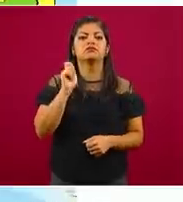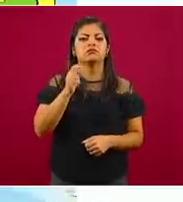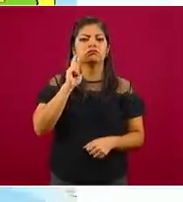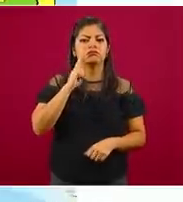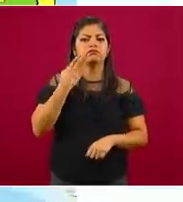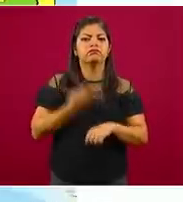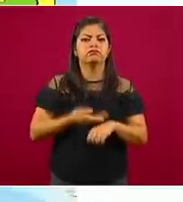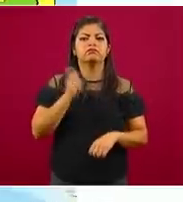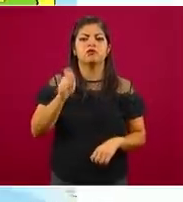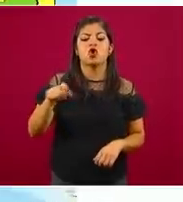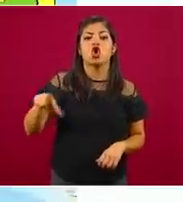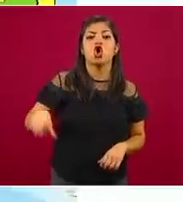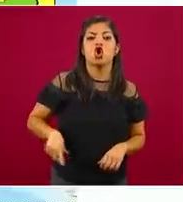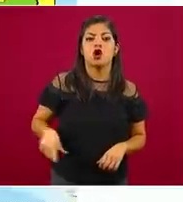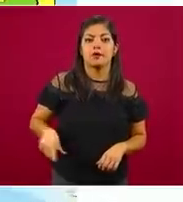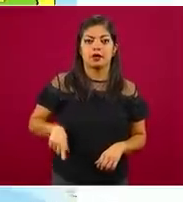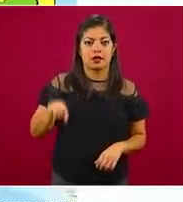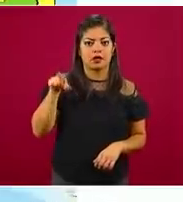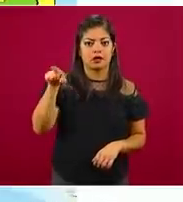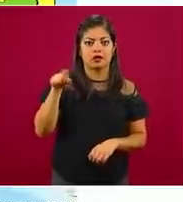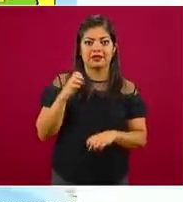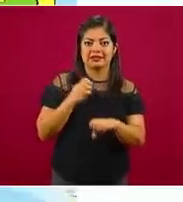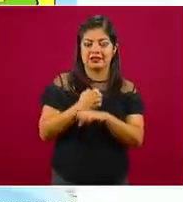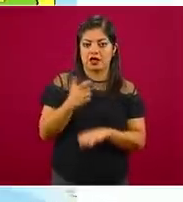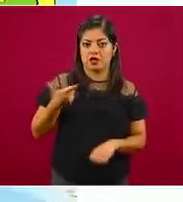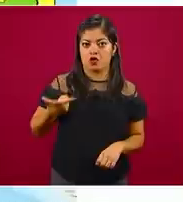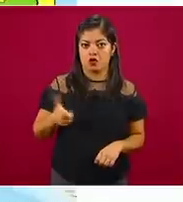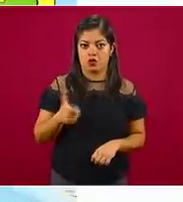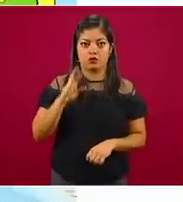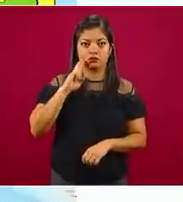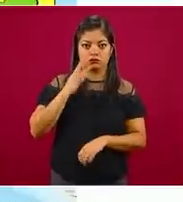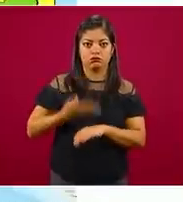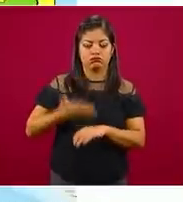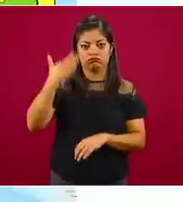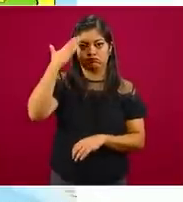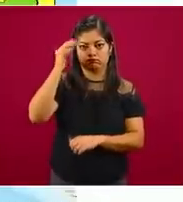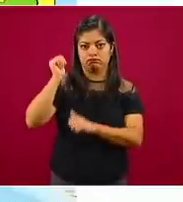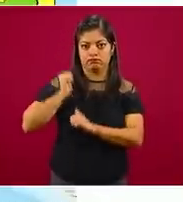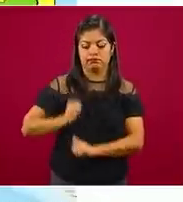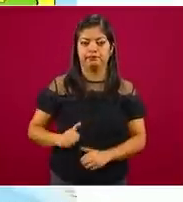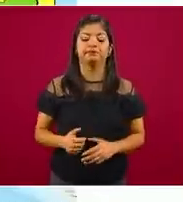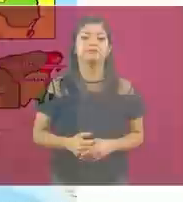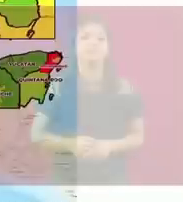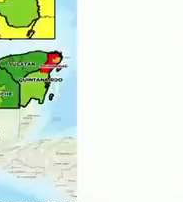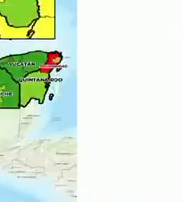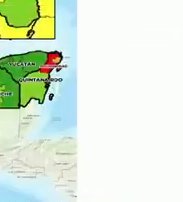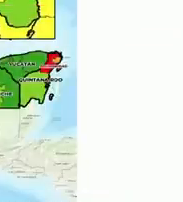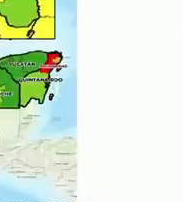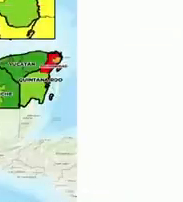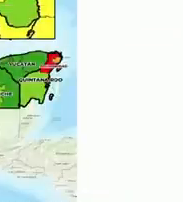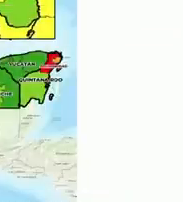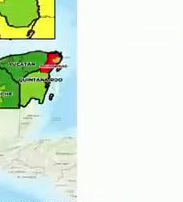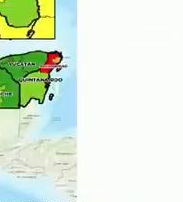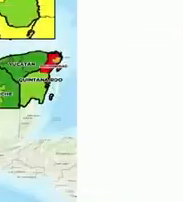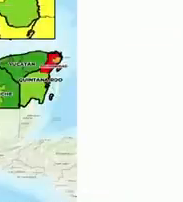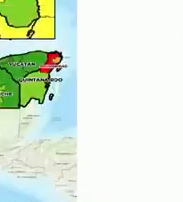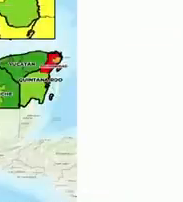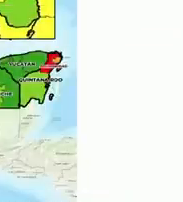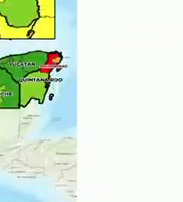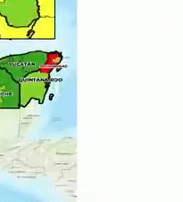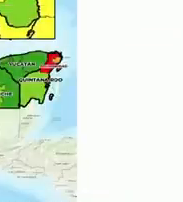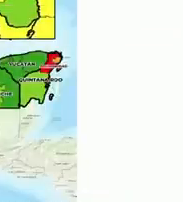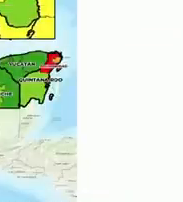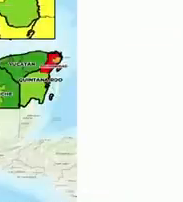con el gobierno del estado. Y por acá tenemos a Solidaridad, el municipio de Solidaridad,